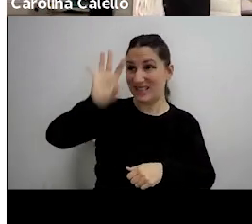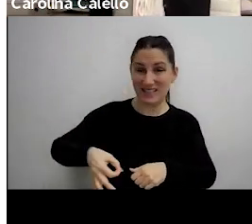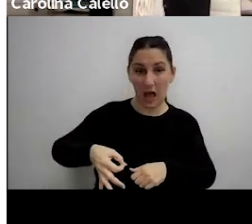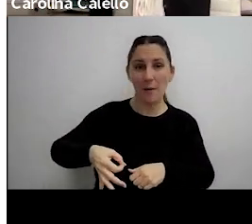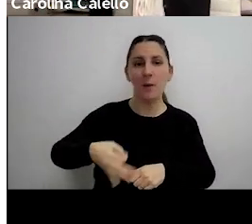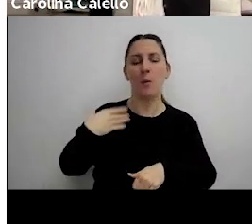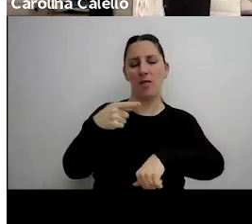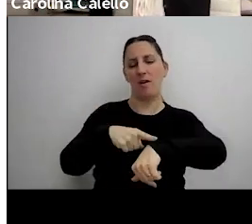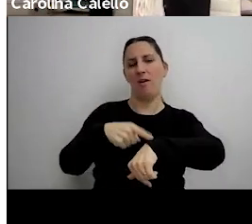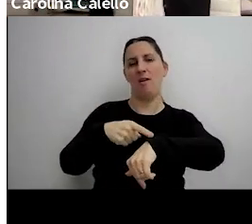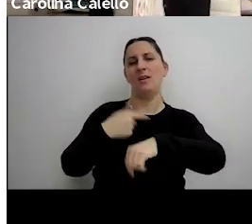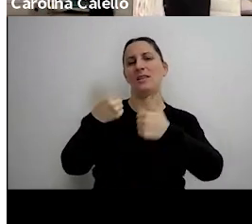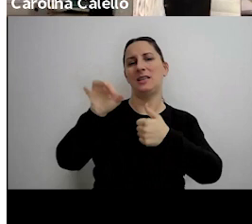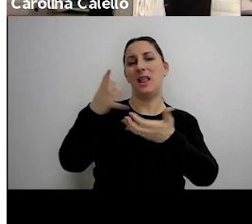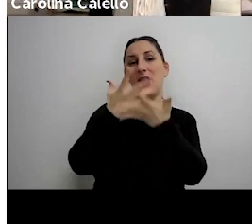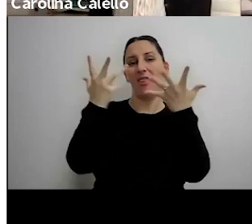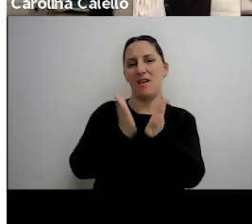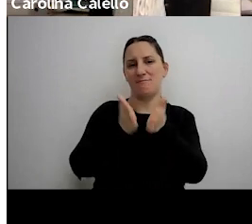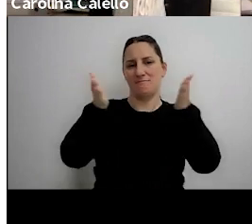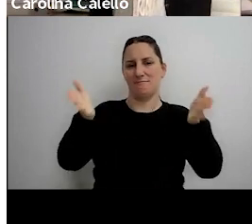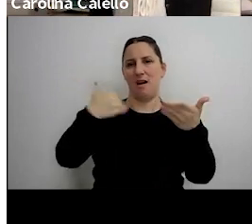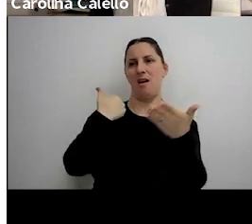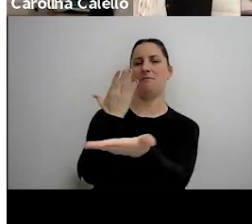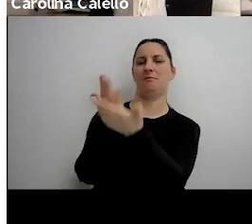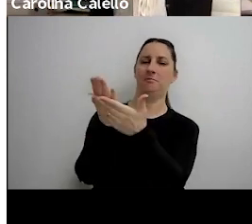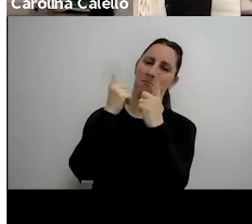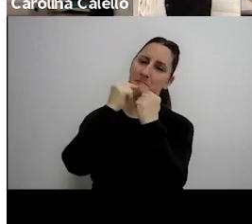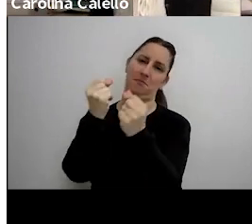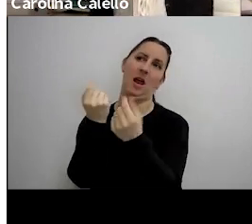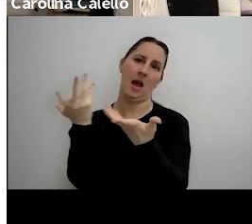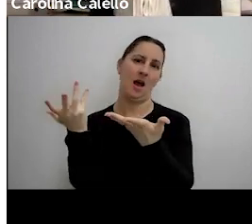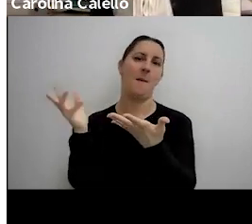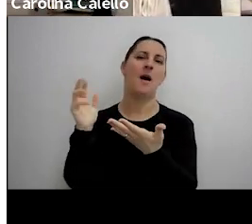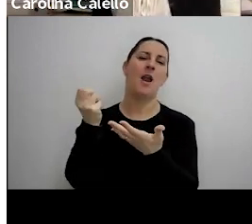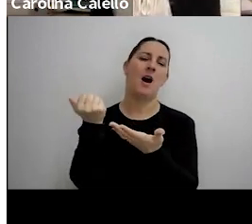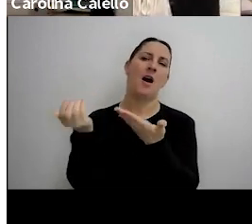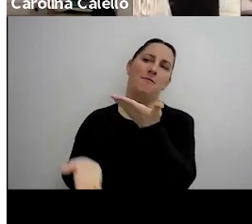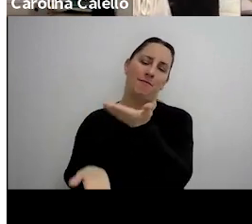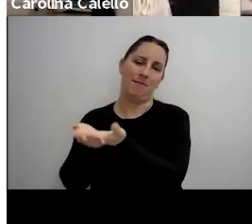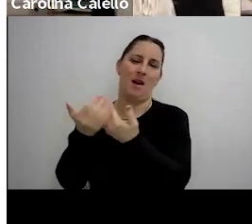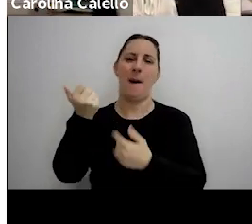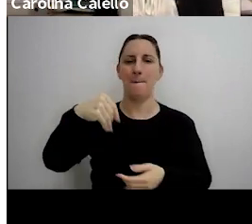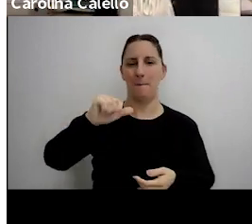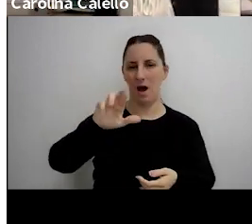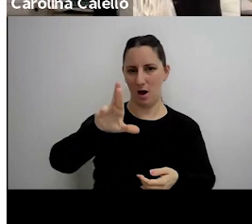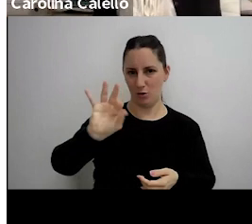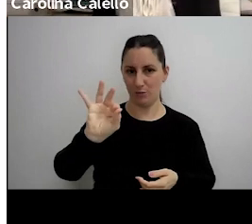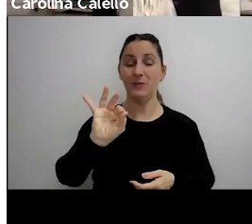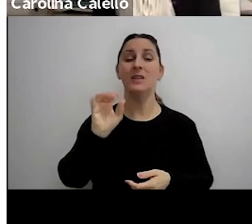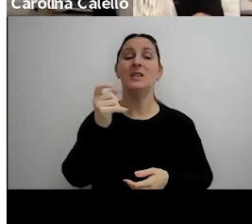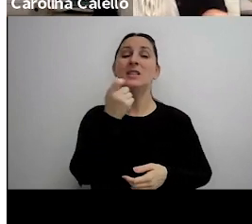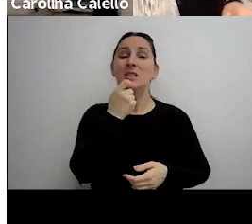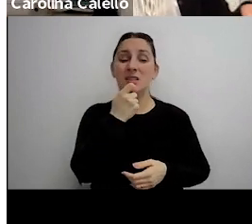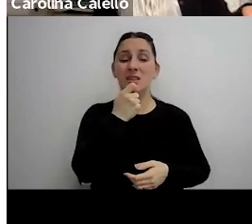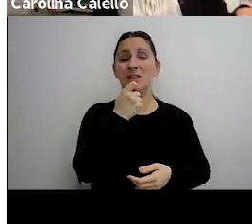la ampliación de 60 días para interponer el recurso correspondiente pero si el acto